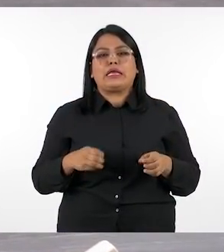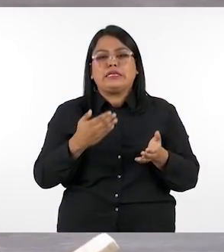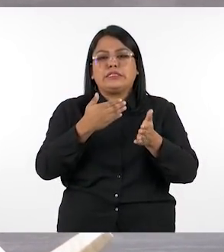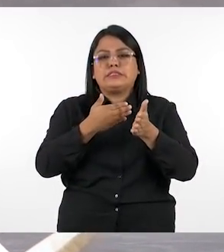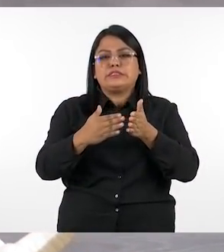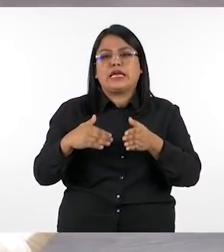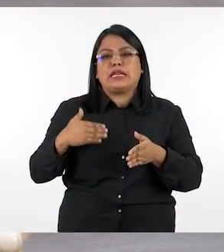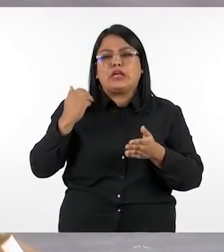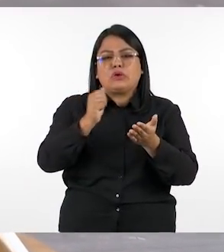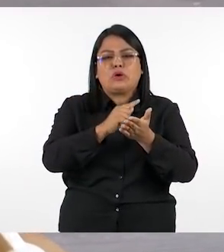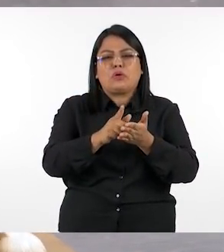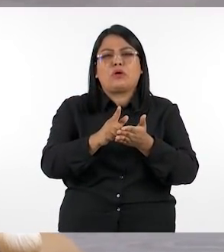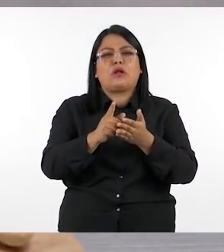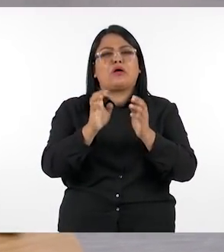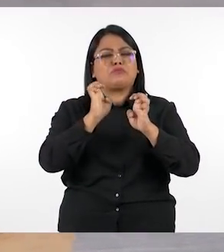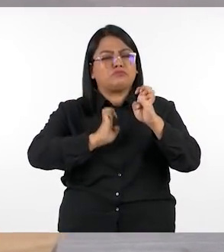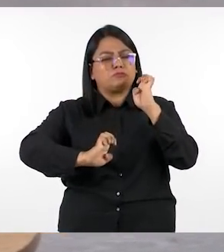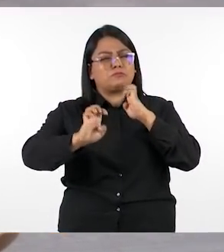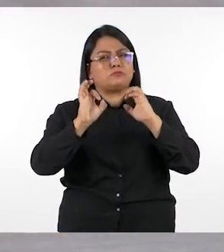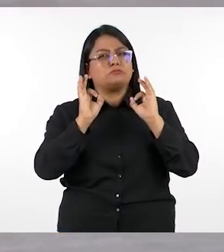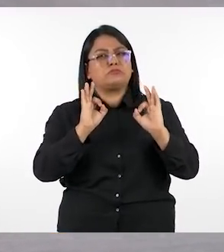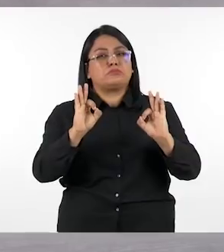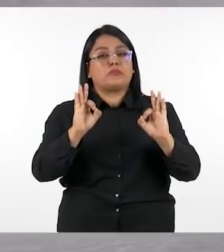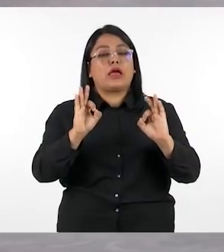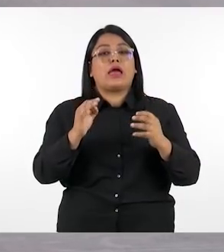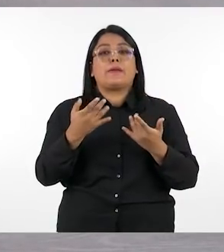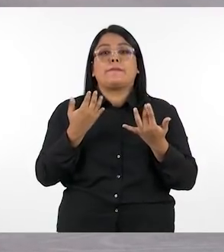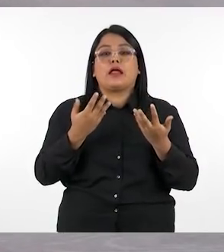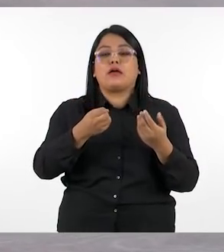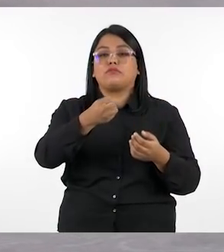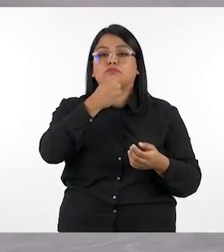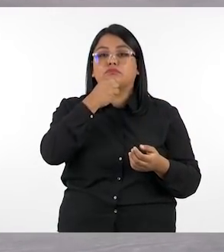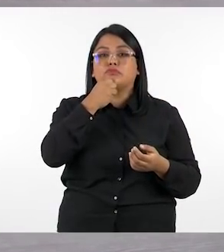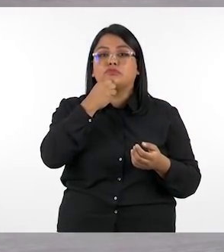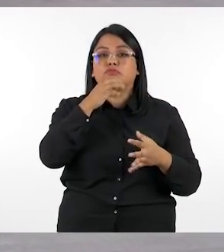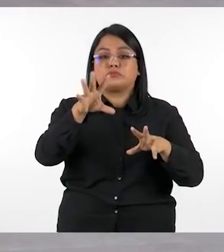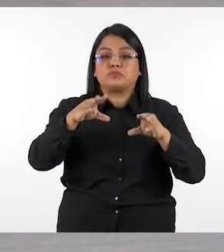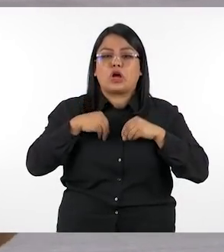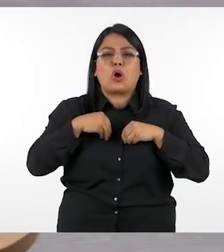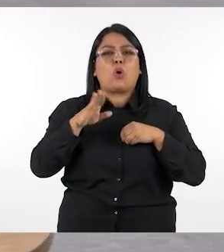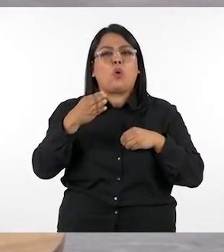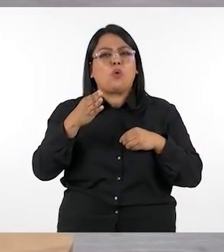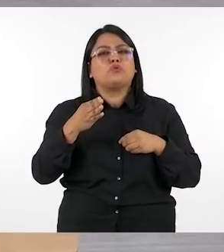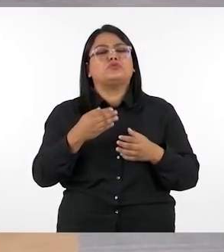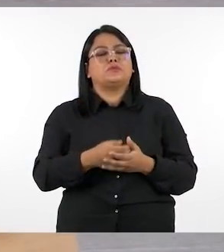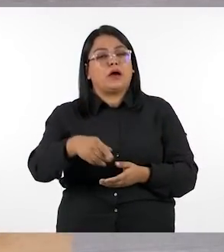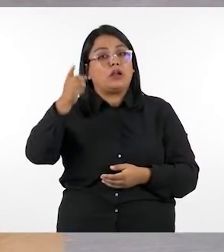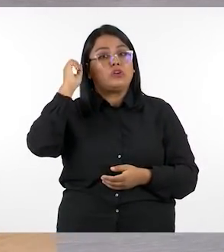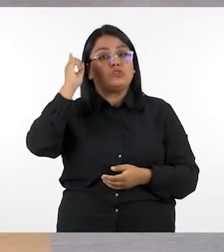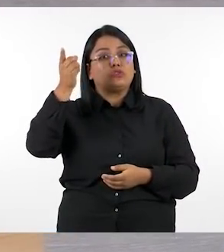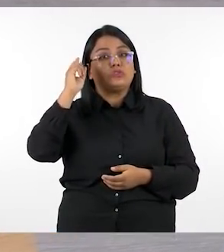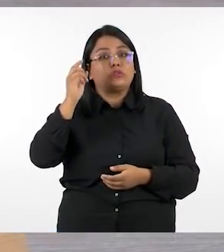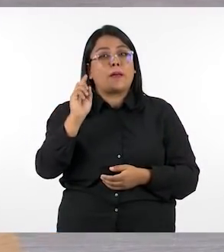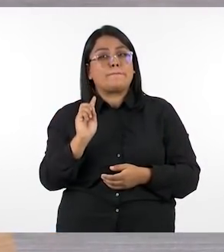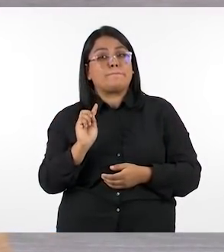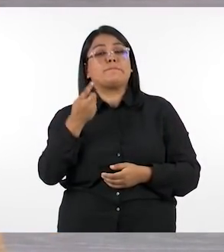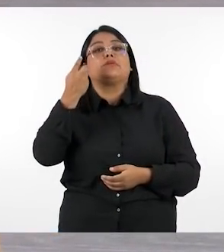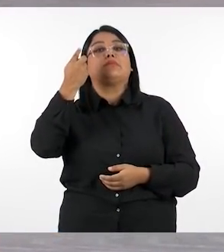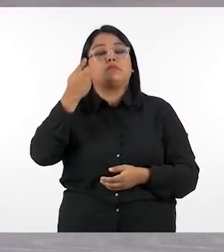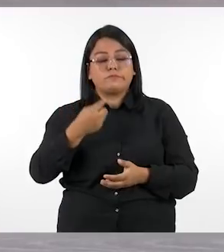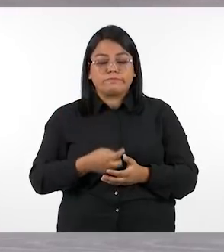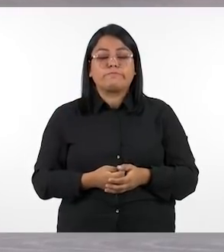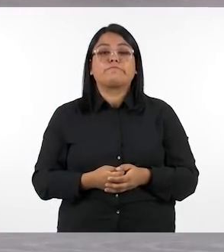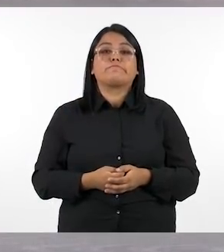la mejor actitud posible así es sobre todo esperamos que toda esta información haya sido muy útil para todos aquellos docentes que por